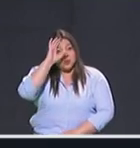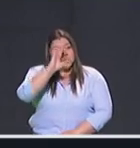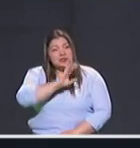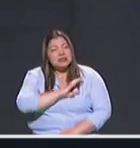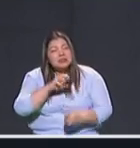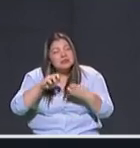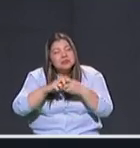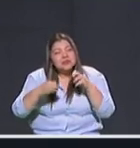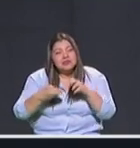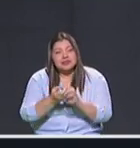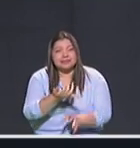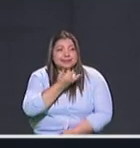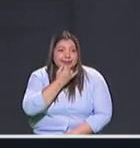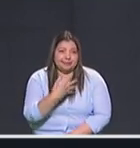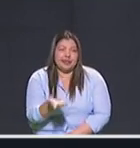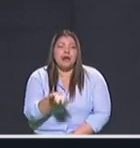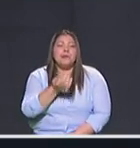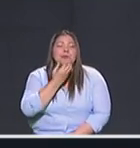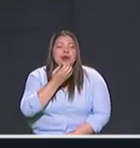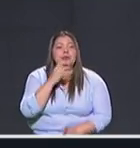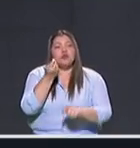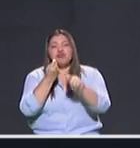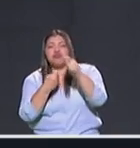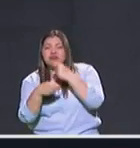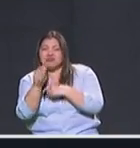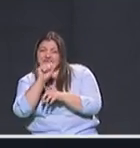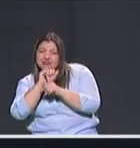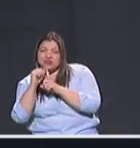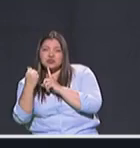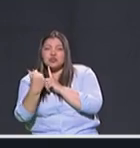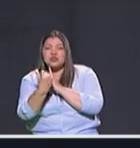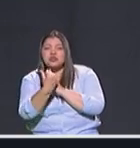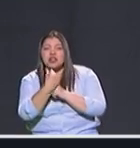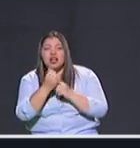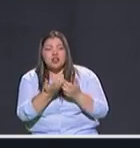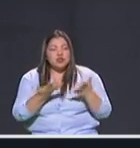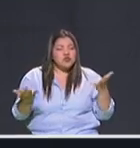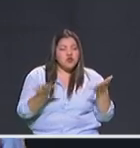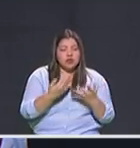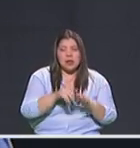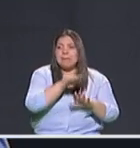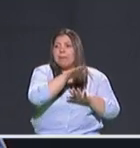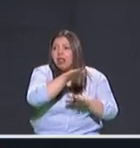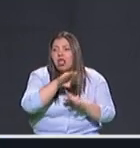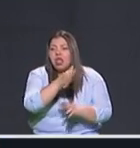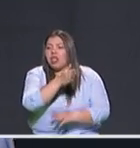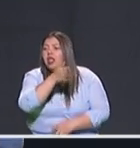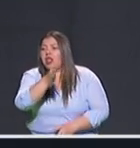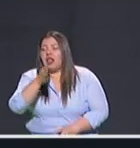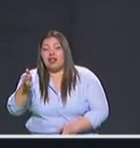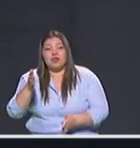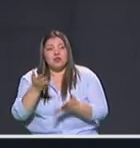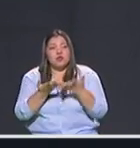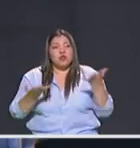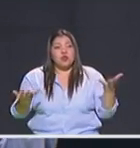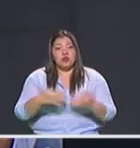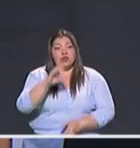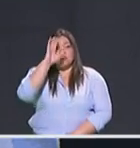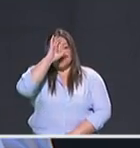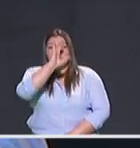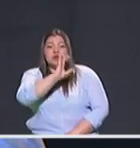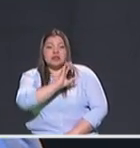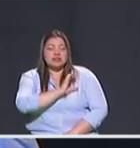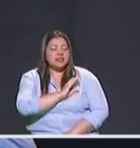los problemas que tenemos hoy, por ejemplo, cuando hacemos inversión social, es que no sabemos exactamente a dónde dirigirla. Si la policía habla con la